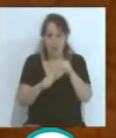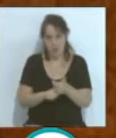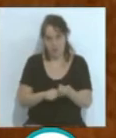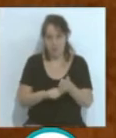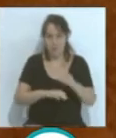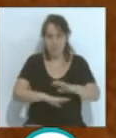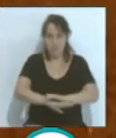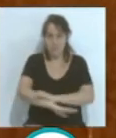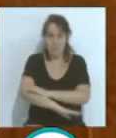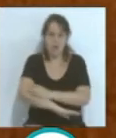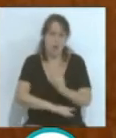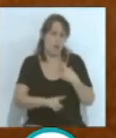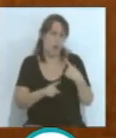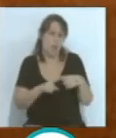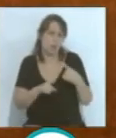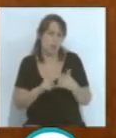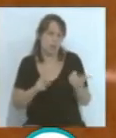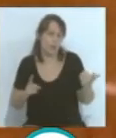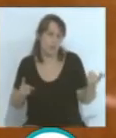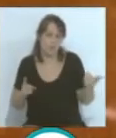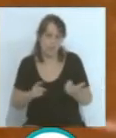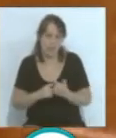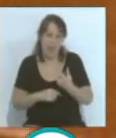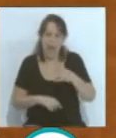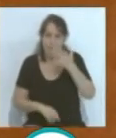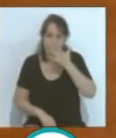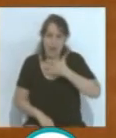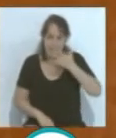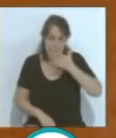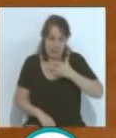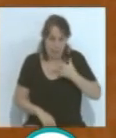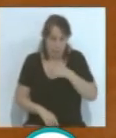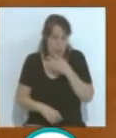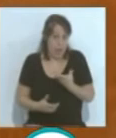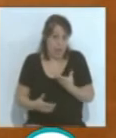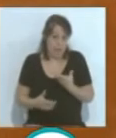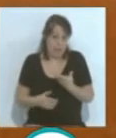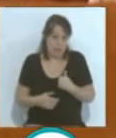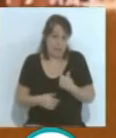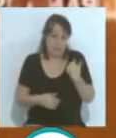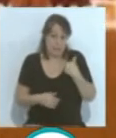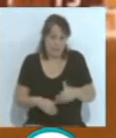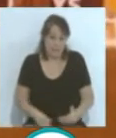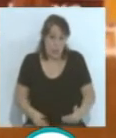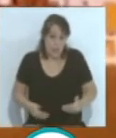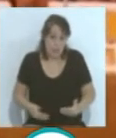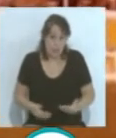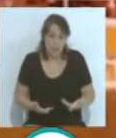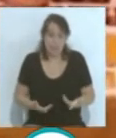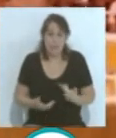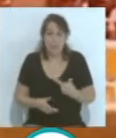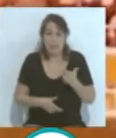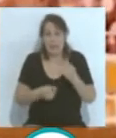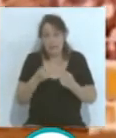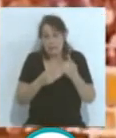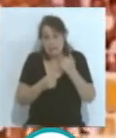Las medias, medias era una cosa que, las medias amarillas de ahora, el pantaloncito me iba, lo único que tenía algo de